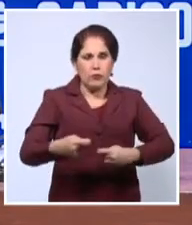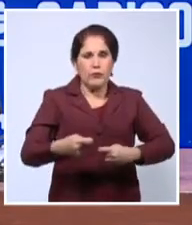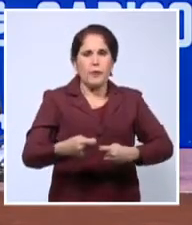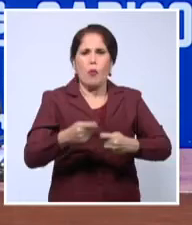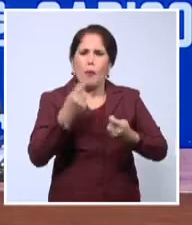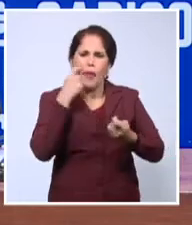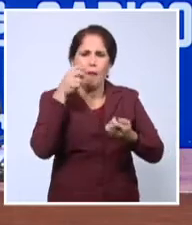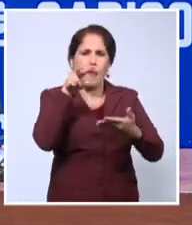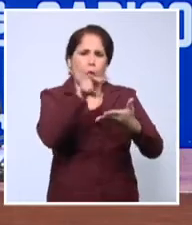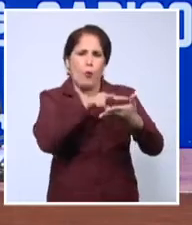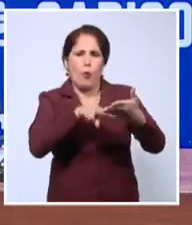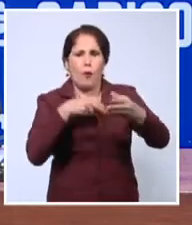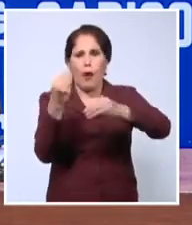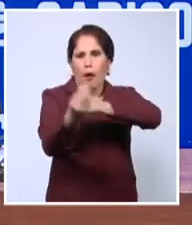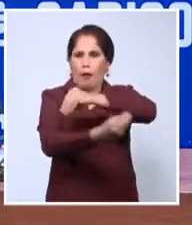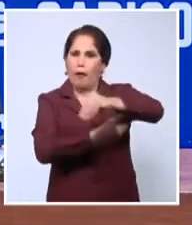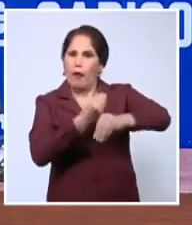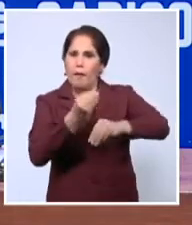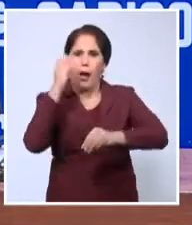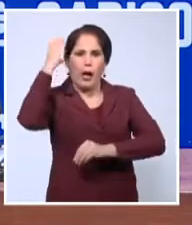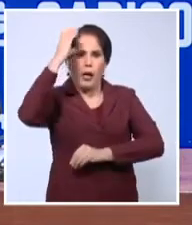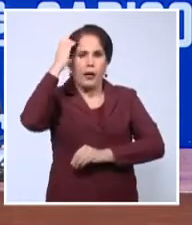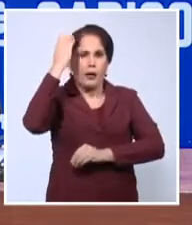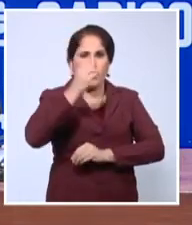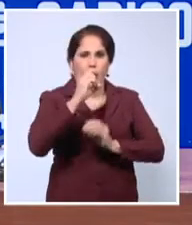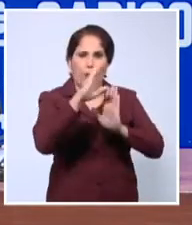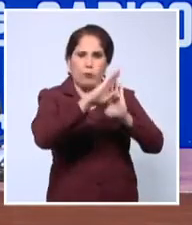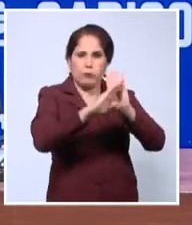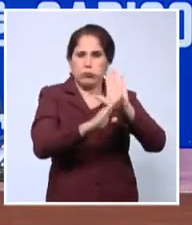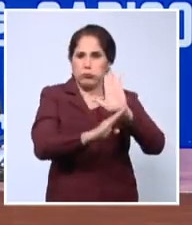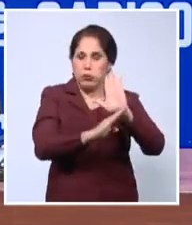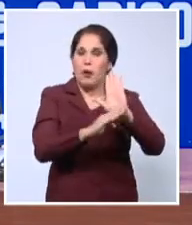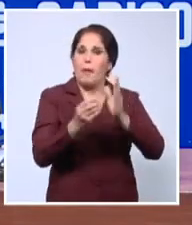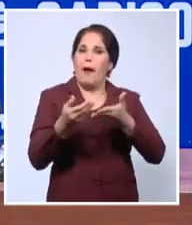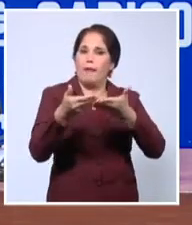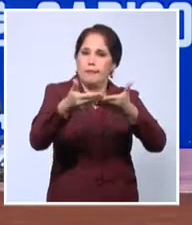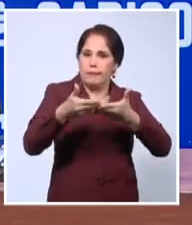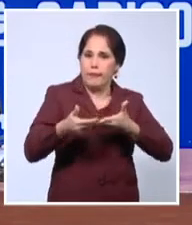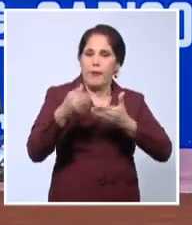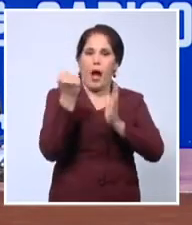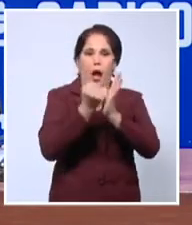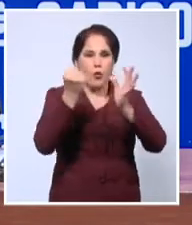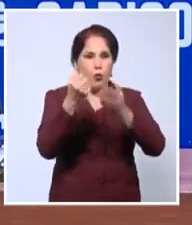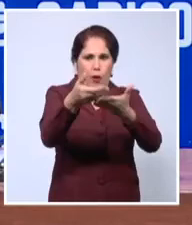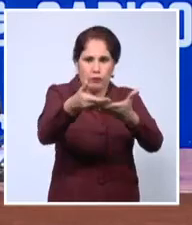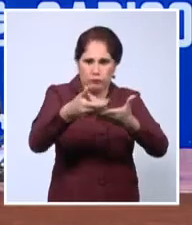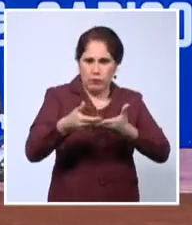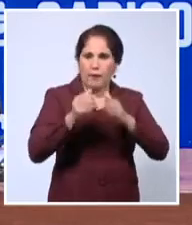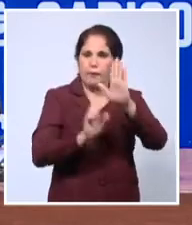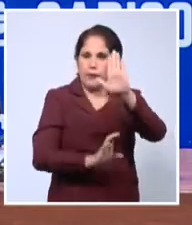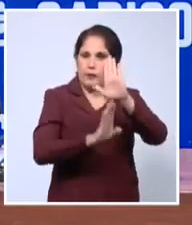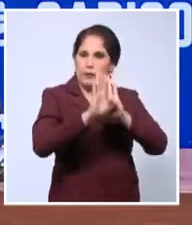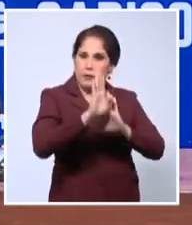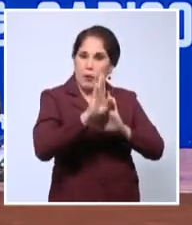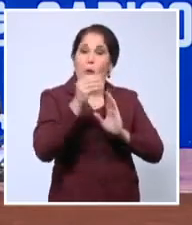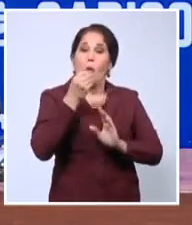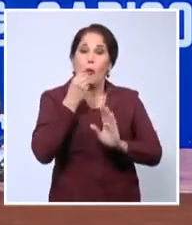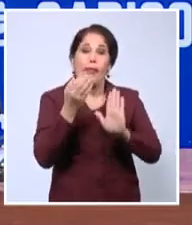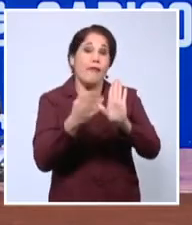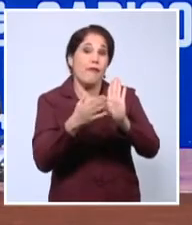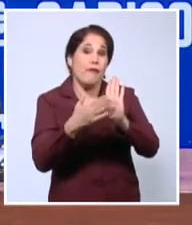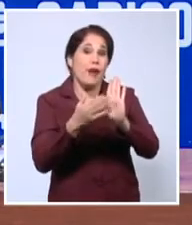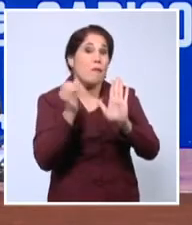a revisar y modificar los actuales criterios de graduación para recibir la ayuda oficial al desarrollo de modo que reflejen